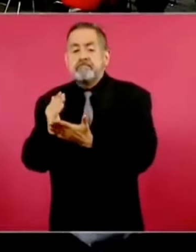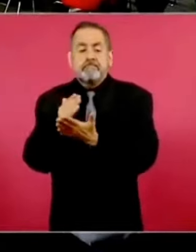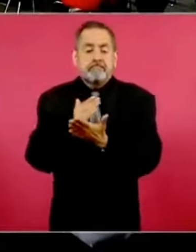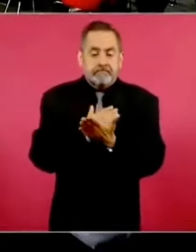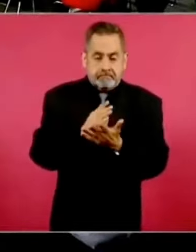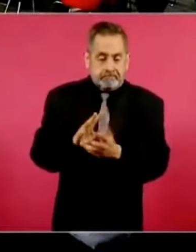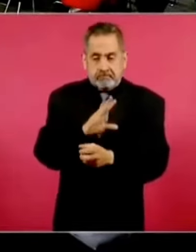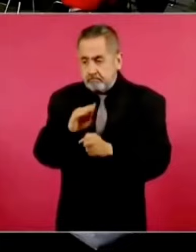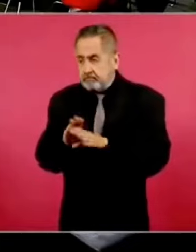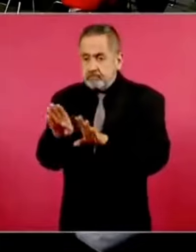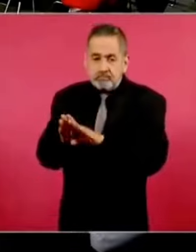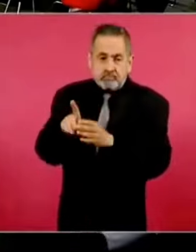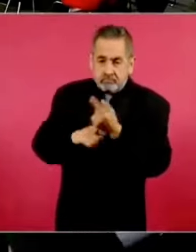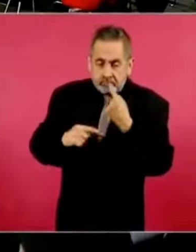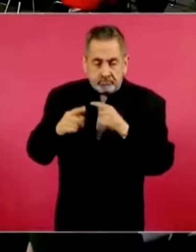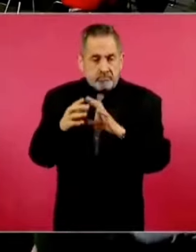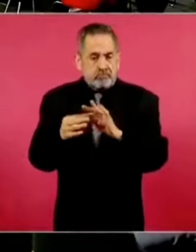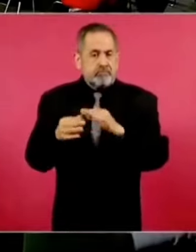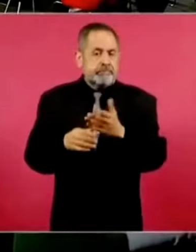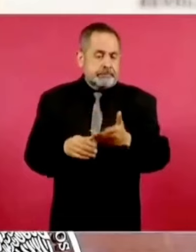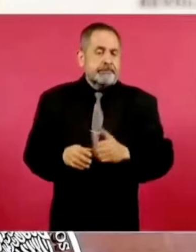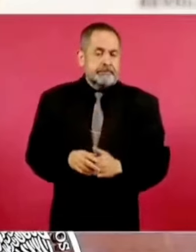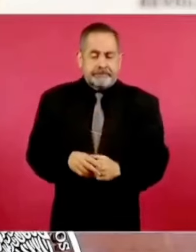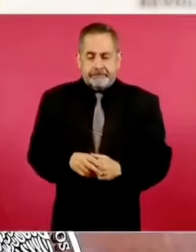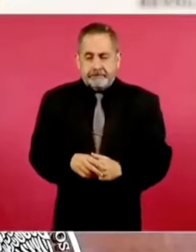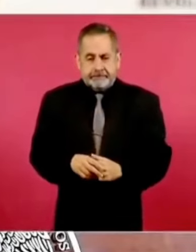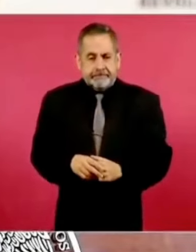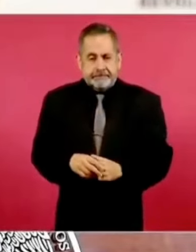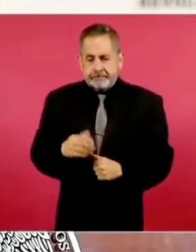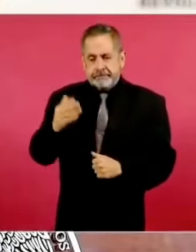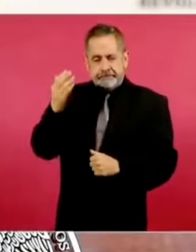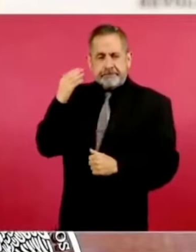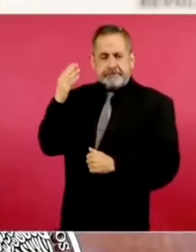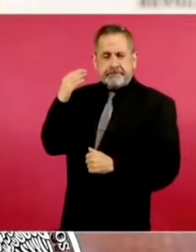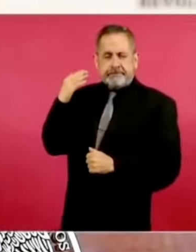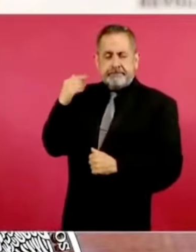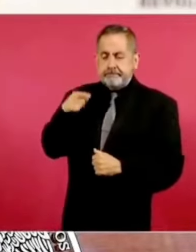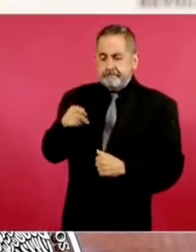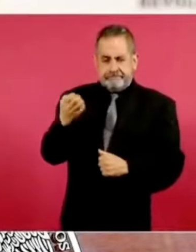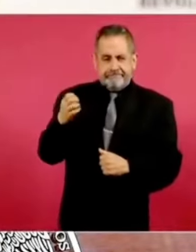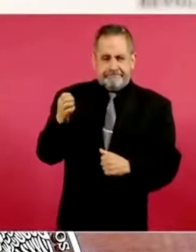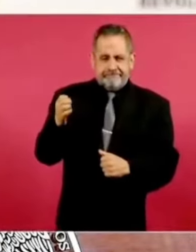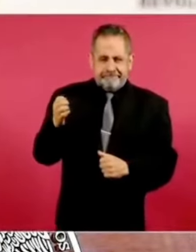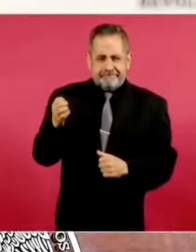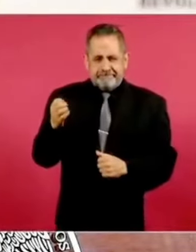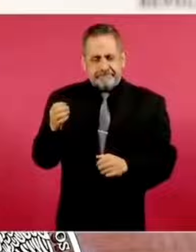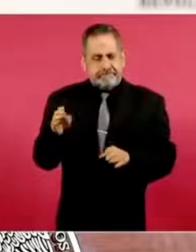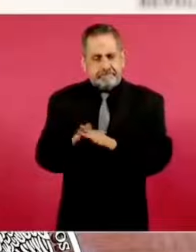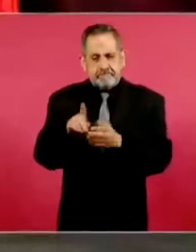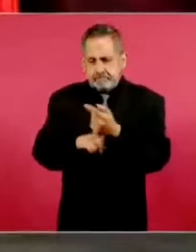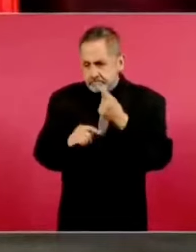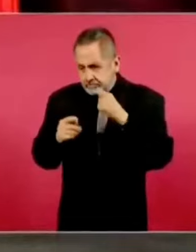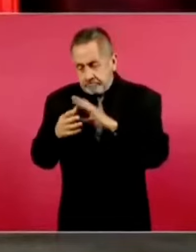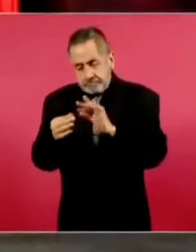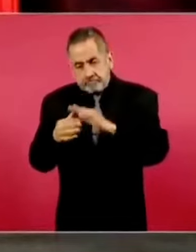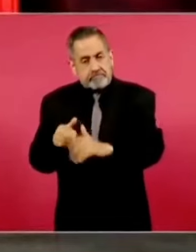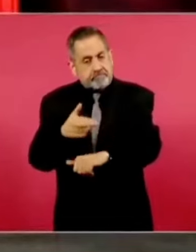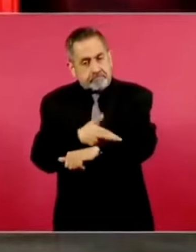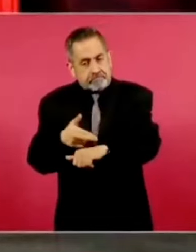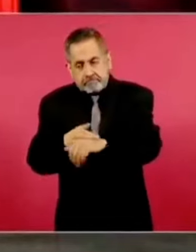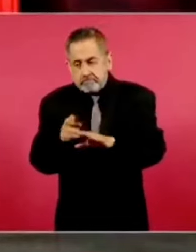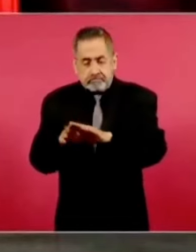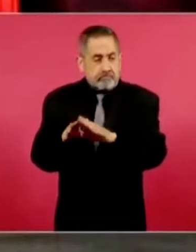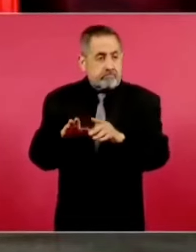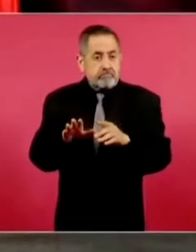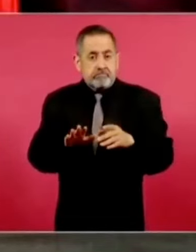estado atento a ello. Hace unas semanas, el principio de enero, se había cubierto la mitad de